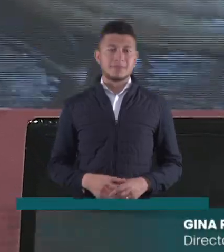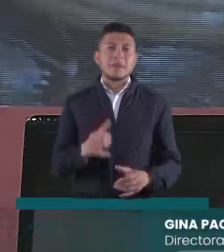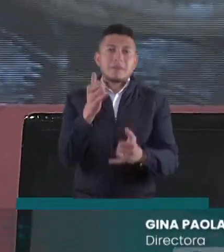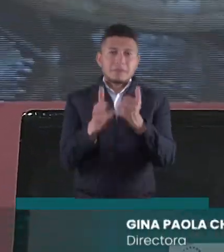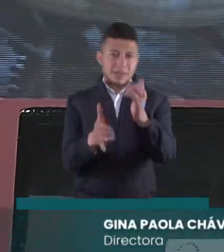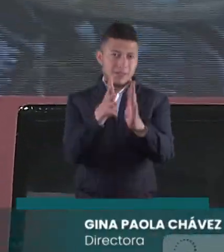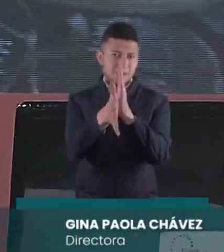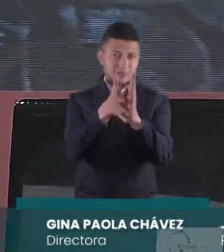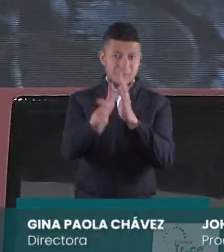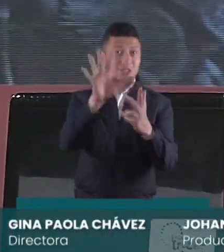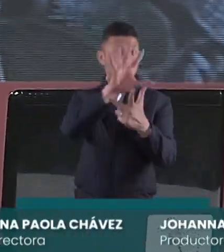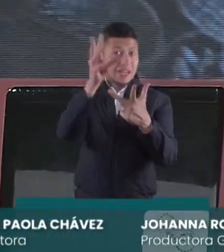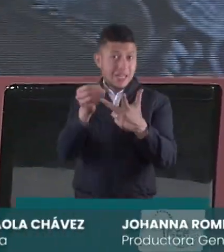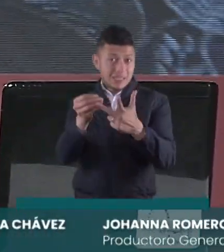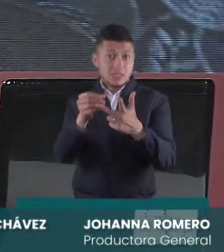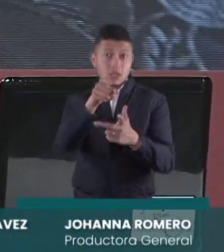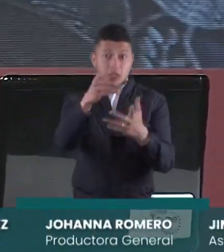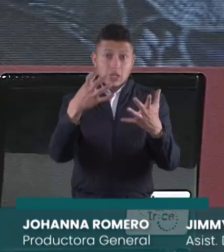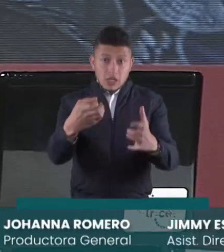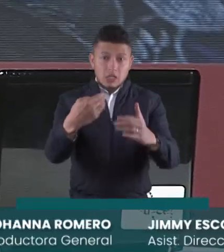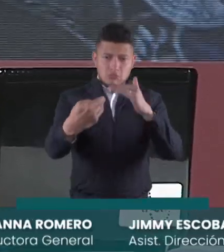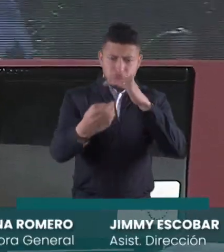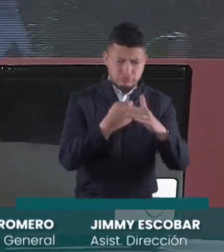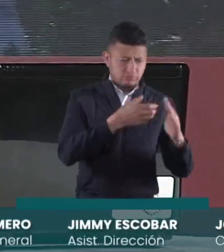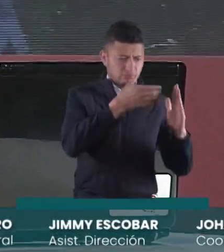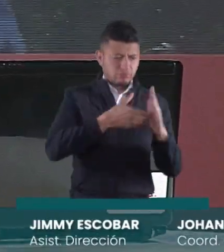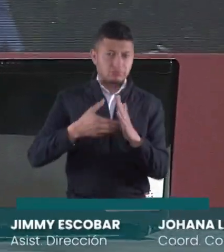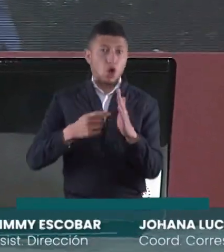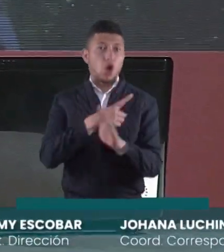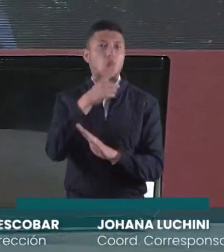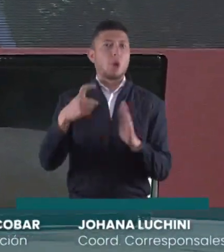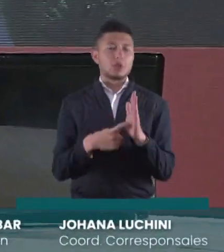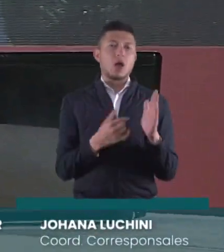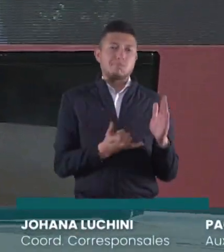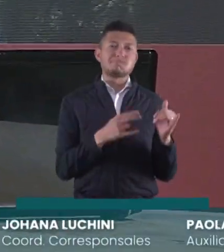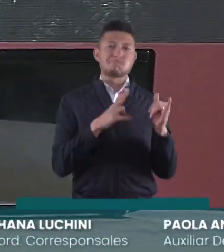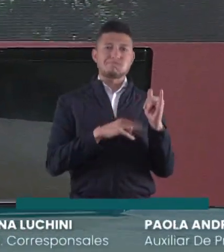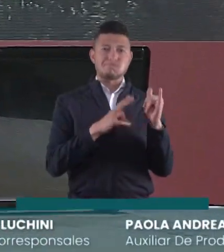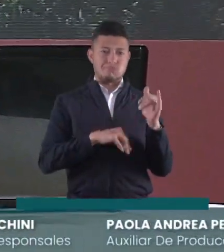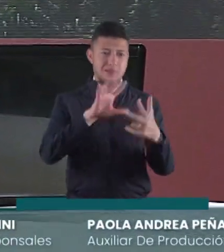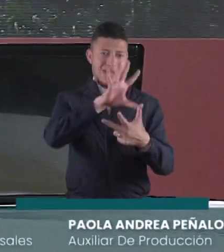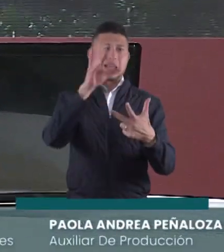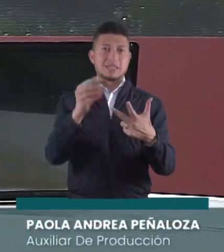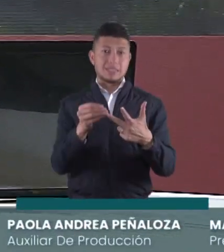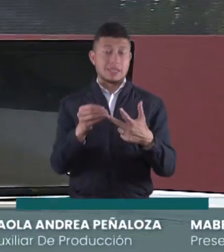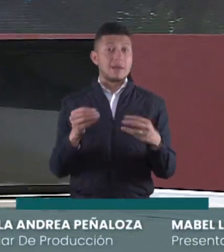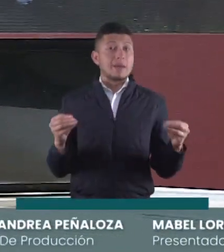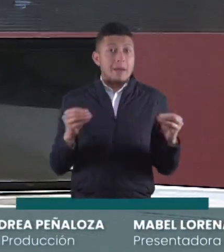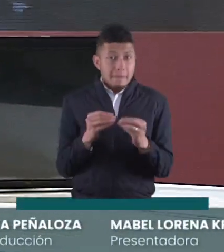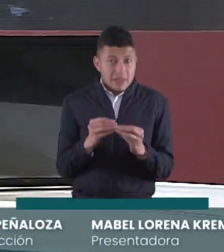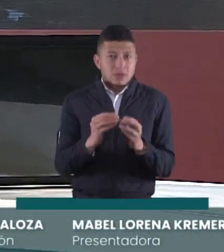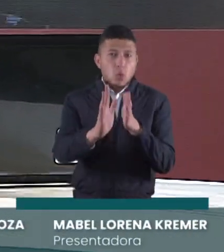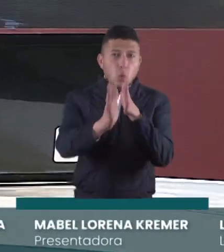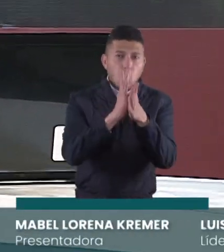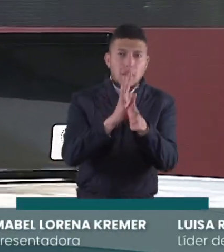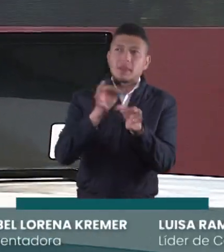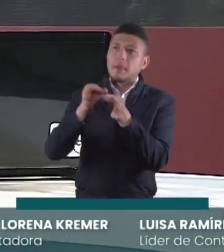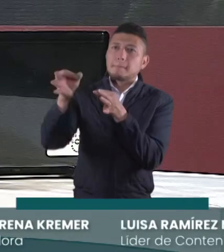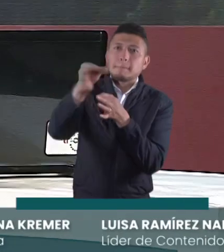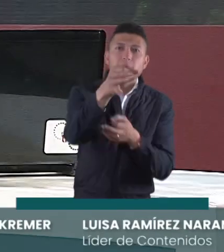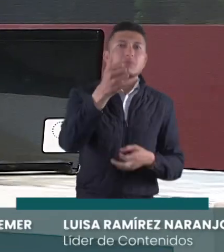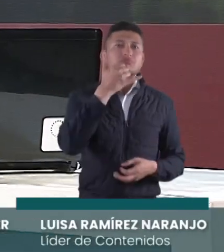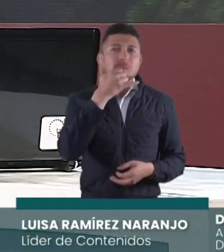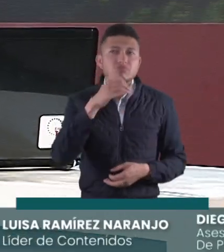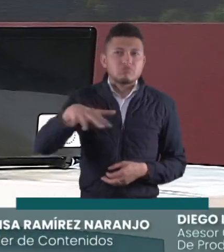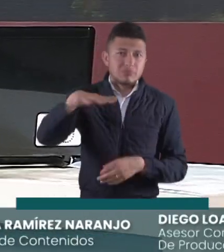Hasta aquí nuestra emisión de Enlace 13, pero si quiere conocer todas nuestras emisiones puede hacerlo en nuestro canal de YouTube Enlace 13 y también contarnos lo